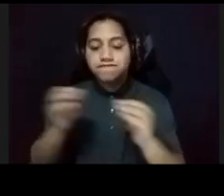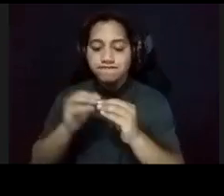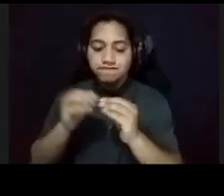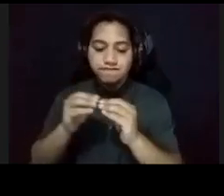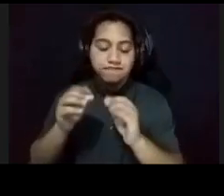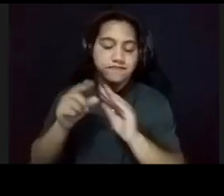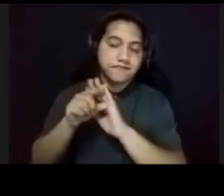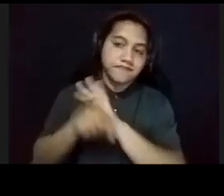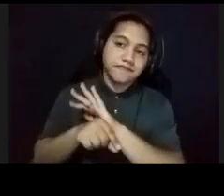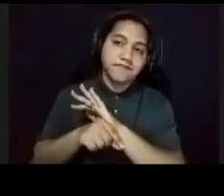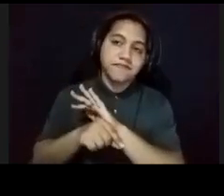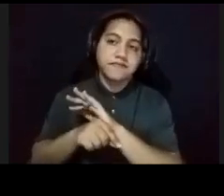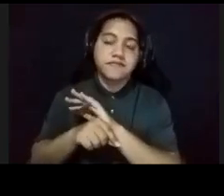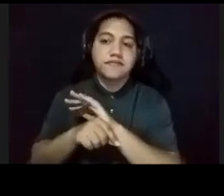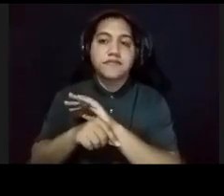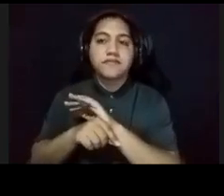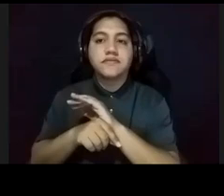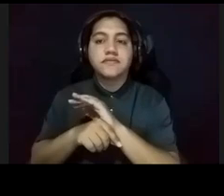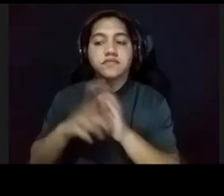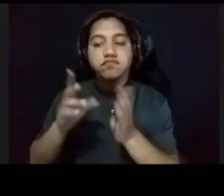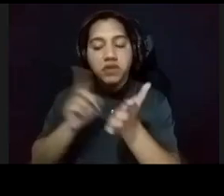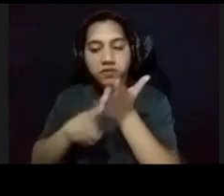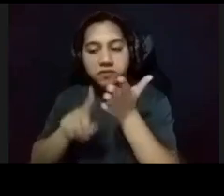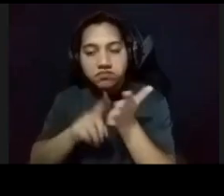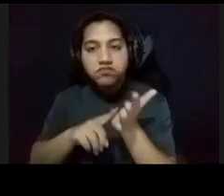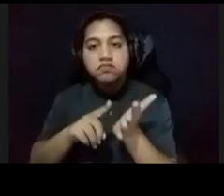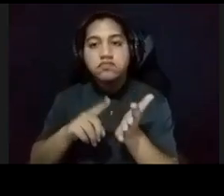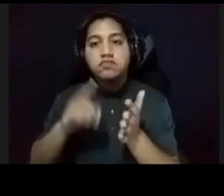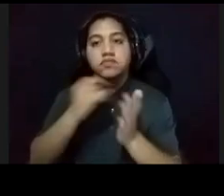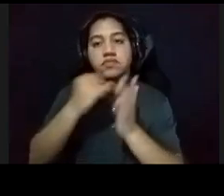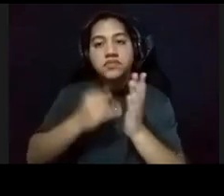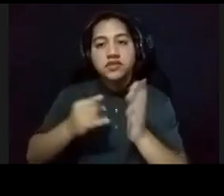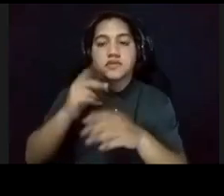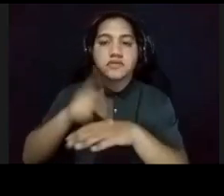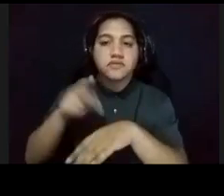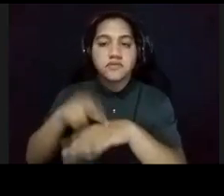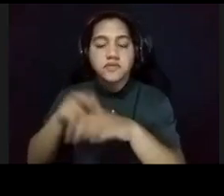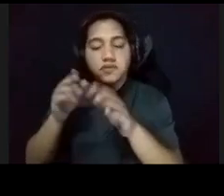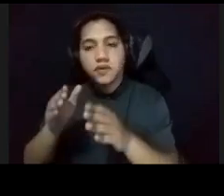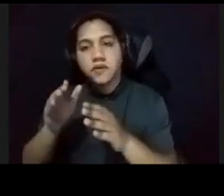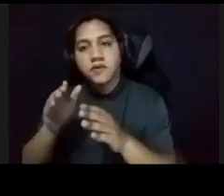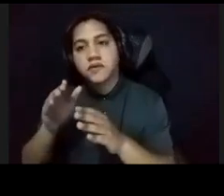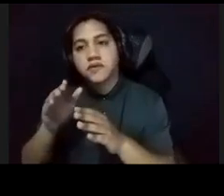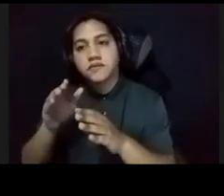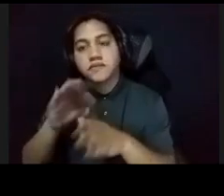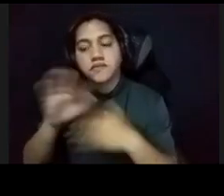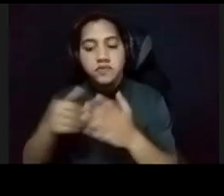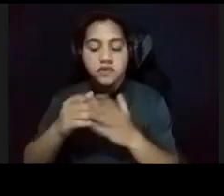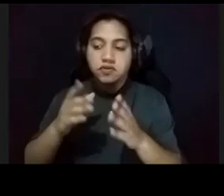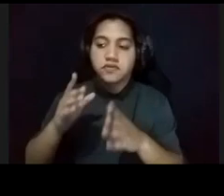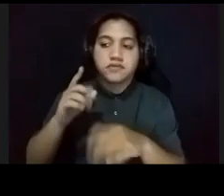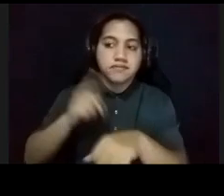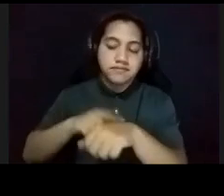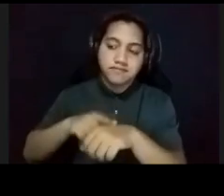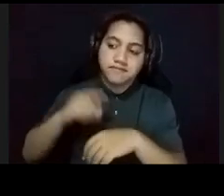todavía, hacer más literatura, de las artes, pláticas puertorriqueñas, de todos los periodos, pero, ese